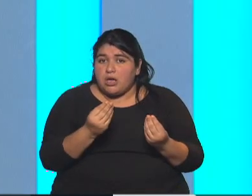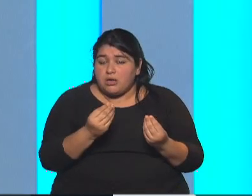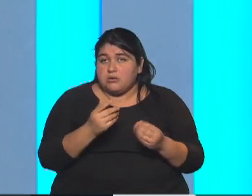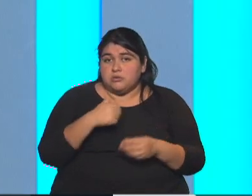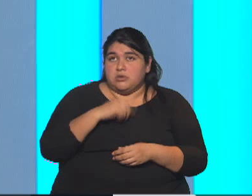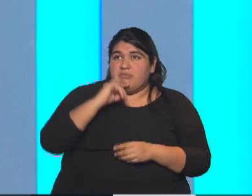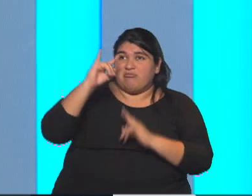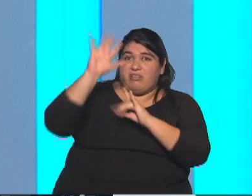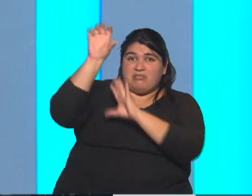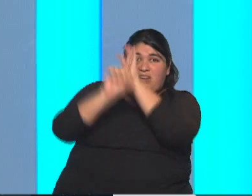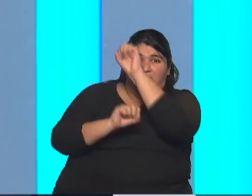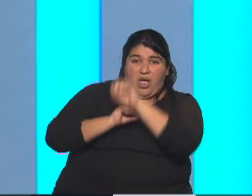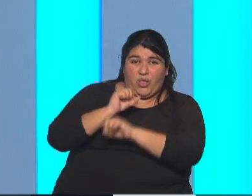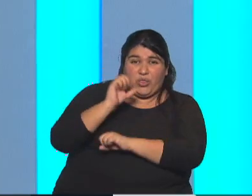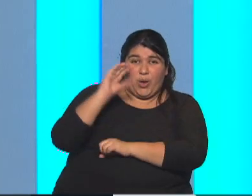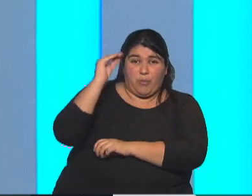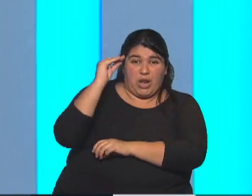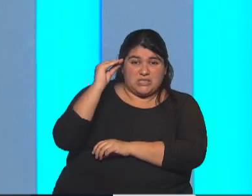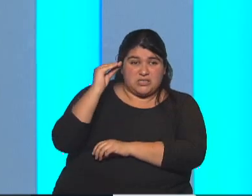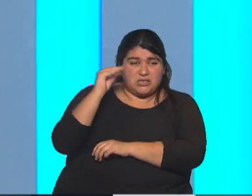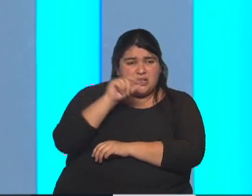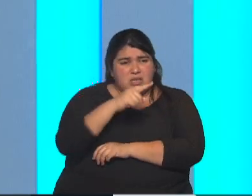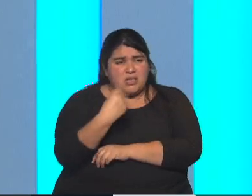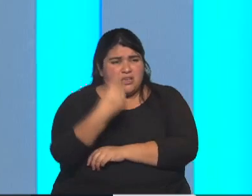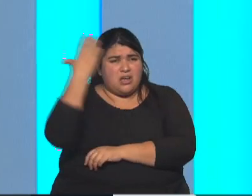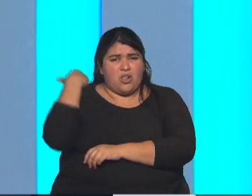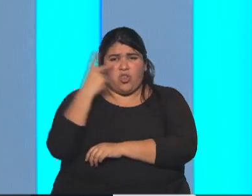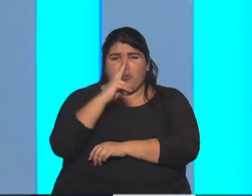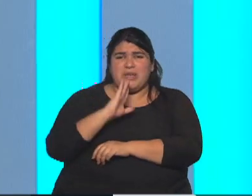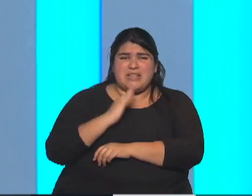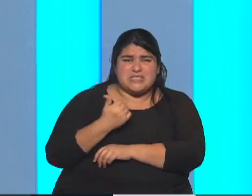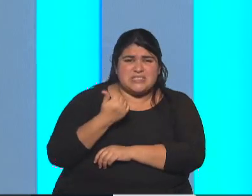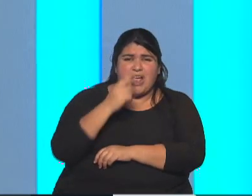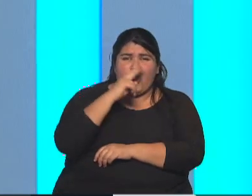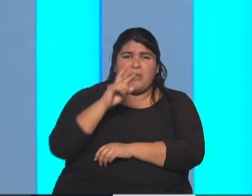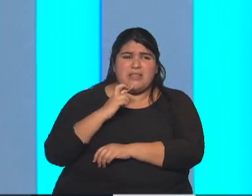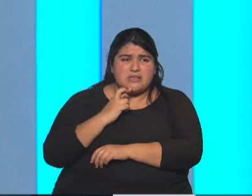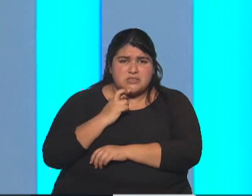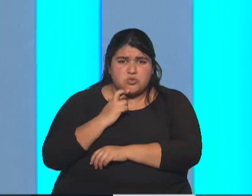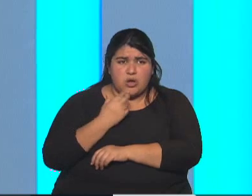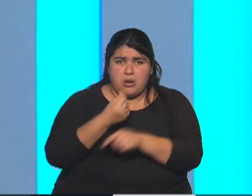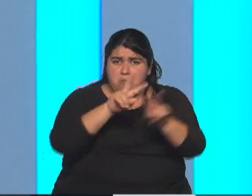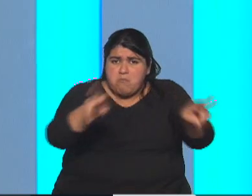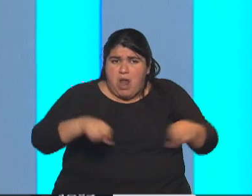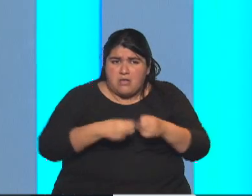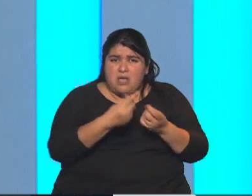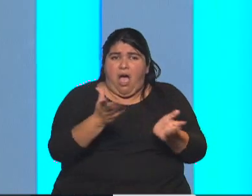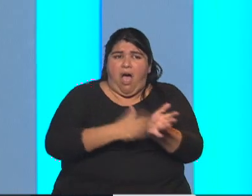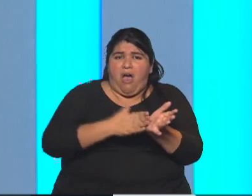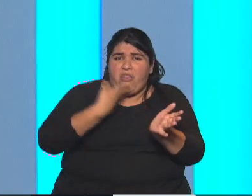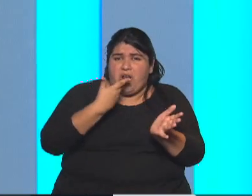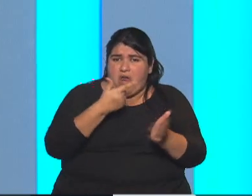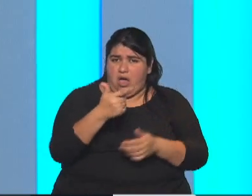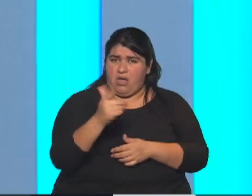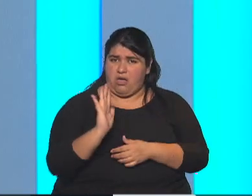de Brasil? Y otros se preguntan qué hizo con los dólares que compró entre 2016 y 2019 que no tiene declarados en sus balances. Pero es otro tema. ¿Las